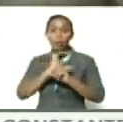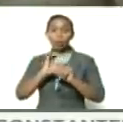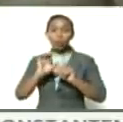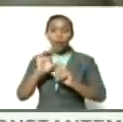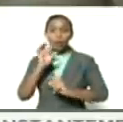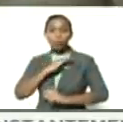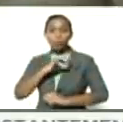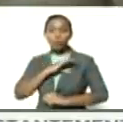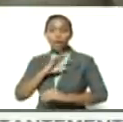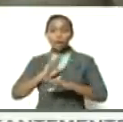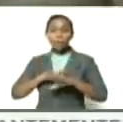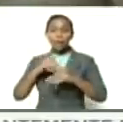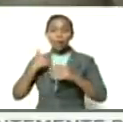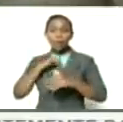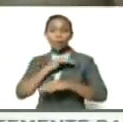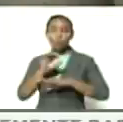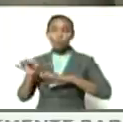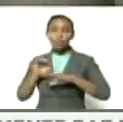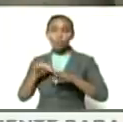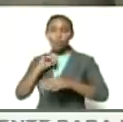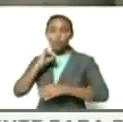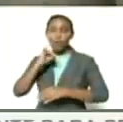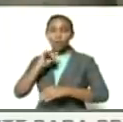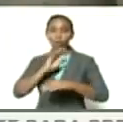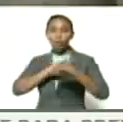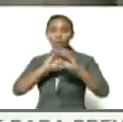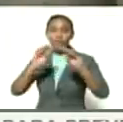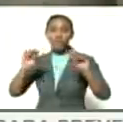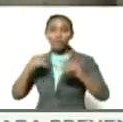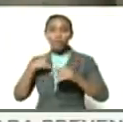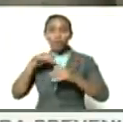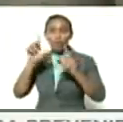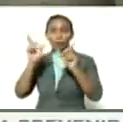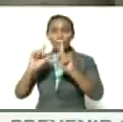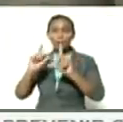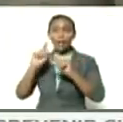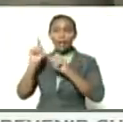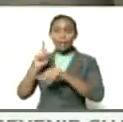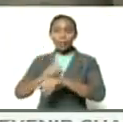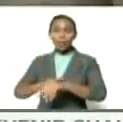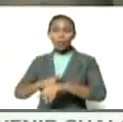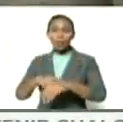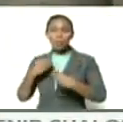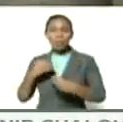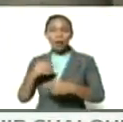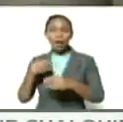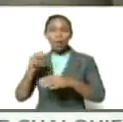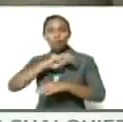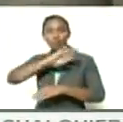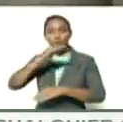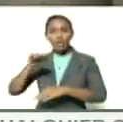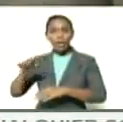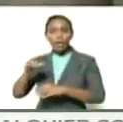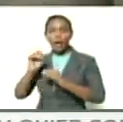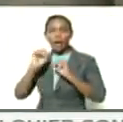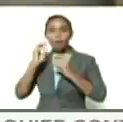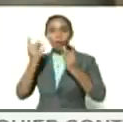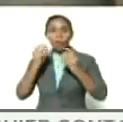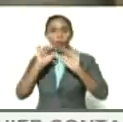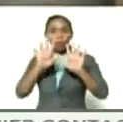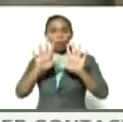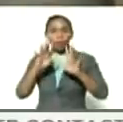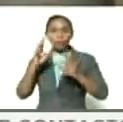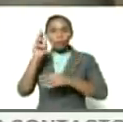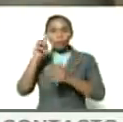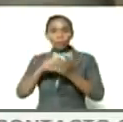sociales que estaban en nuestro municipio informarla a través de una pantalla en ese momento para Montaña TV Canal 10 luego en el año 2004